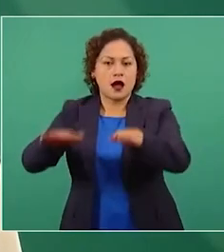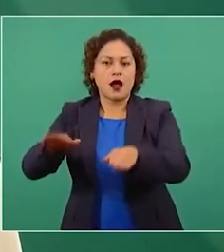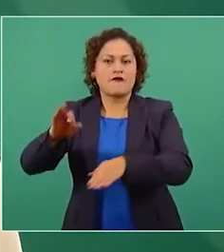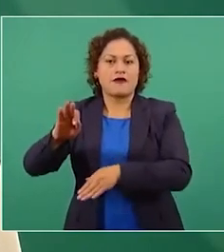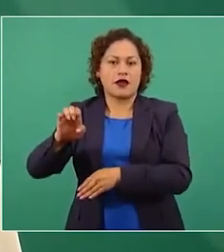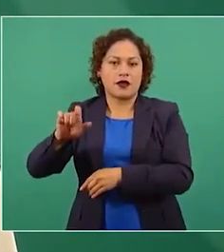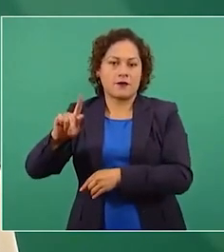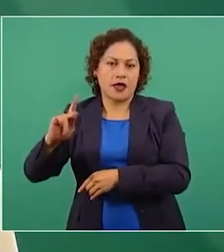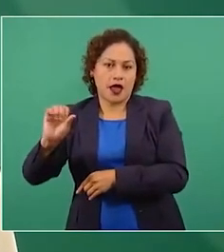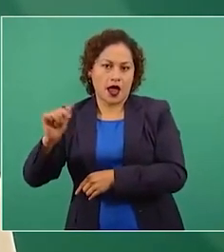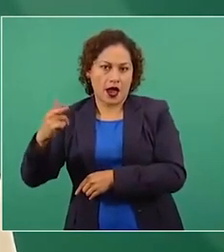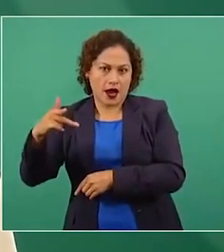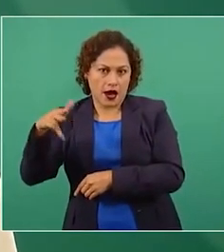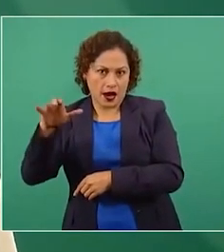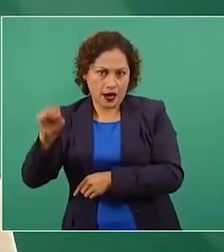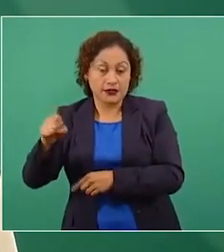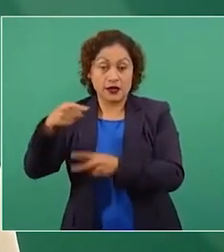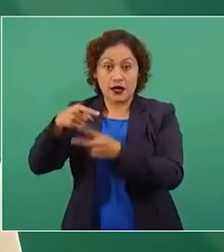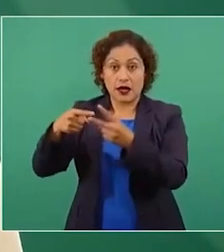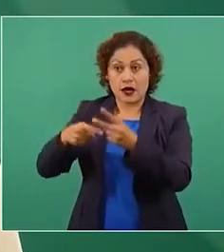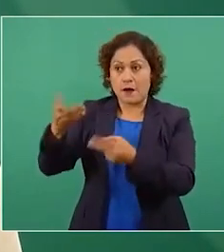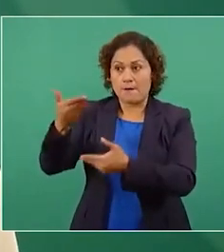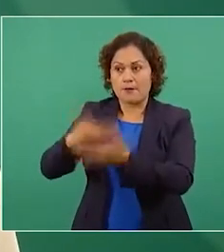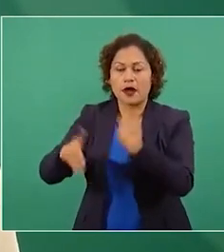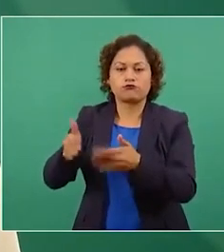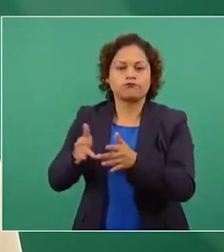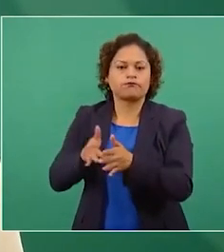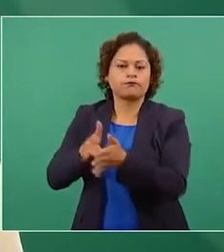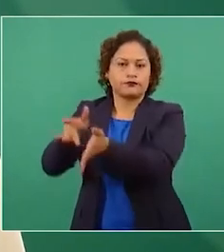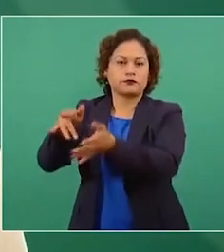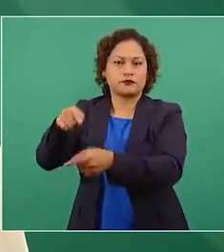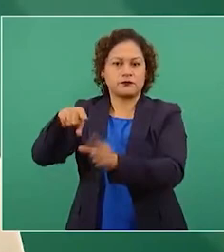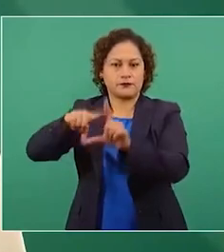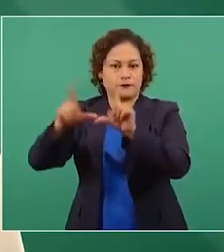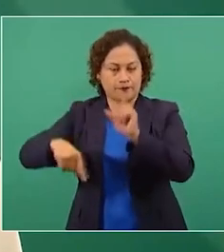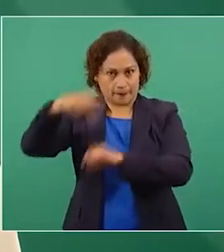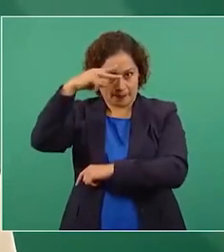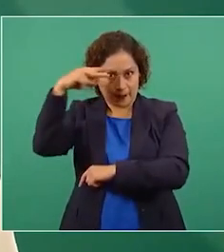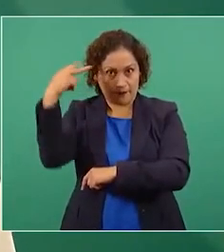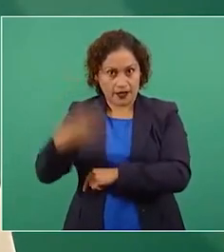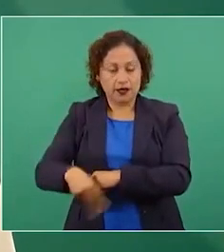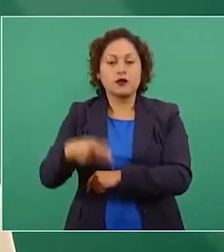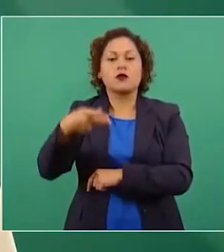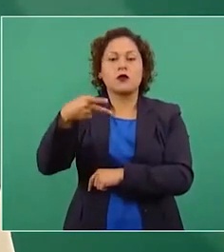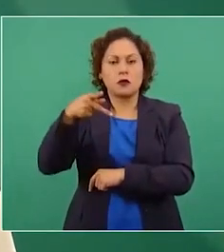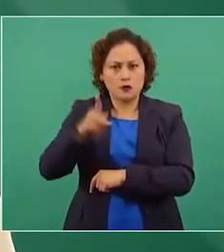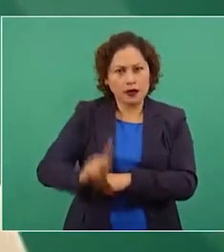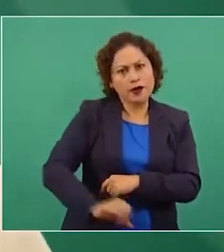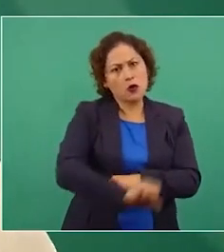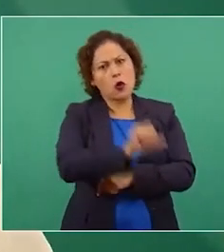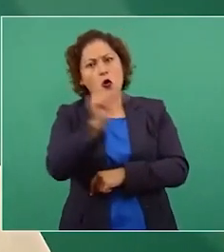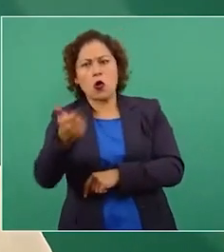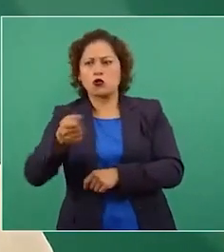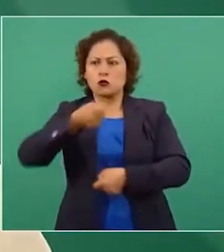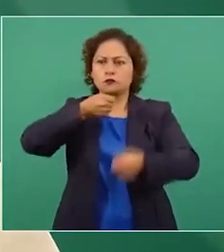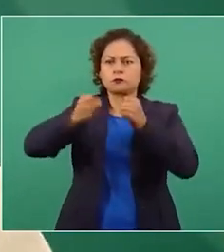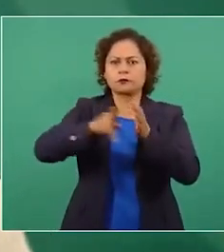contribución al desarrollo de México. Pero también hay periodismo equilibrado y profesional.